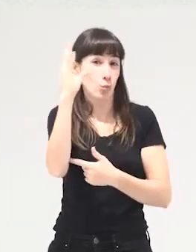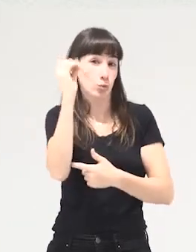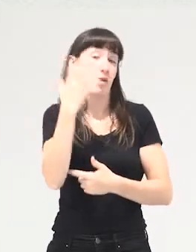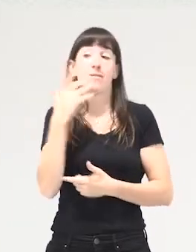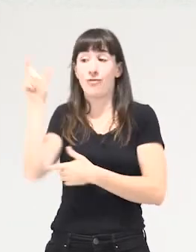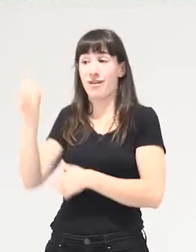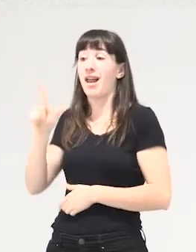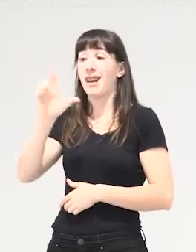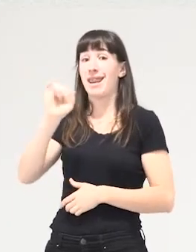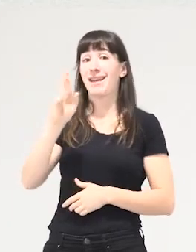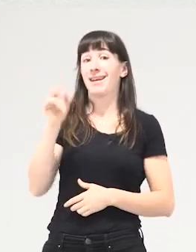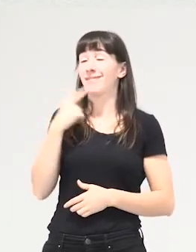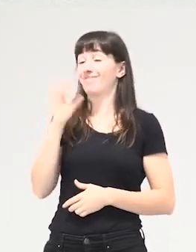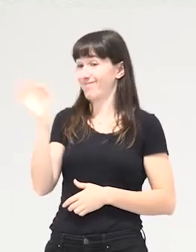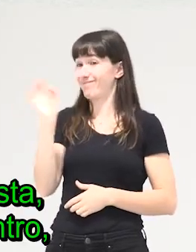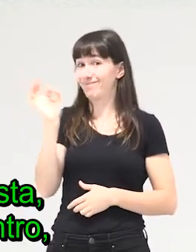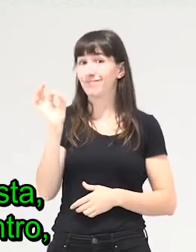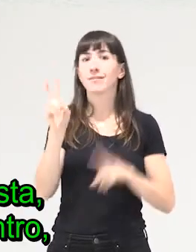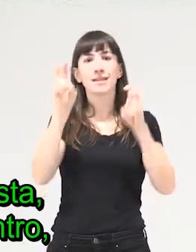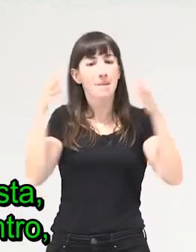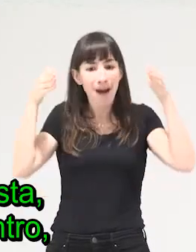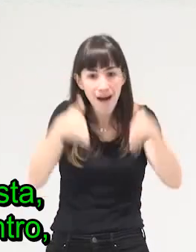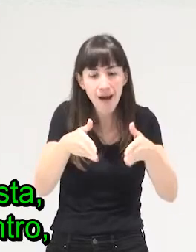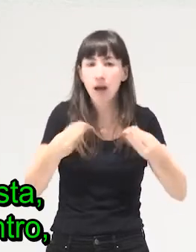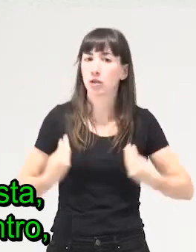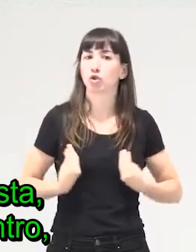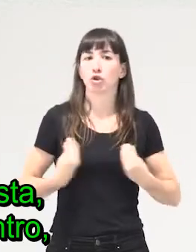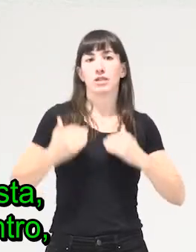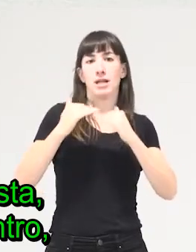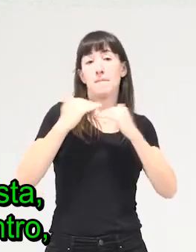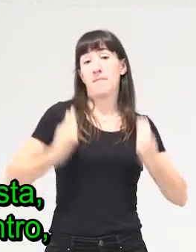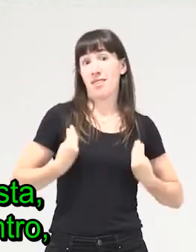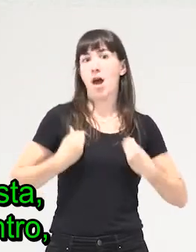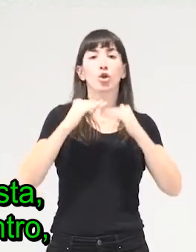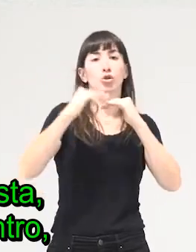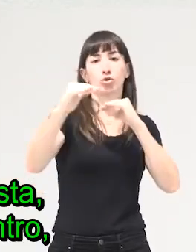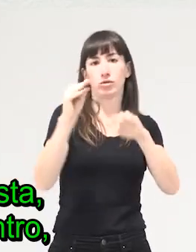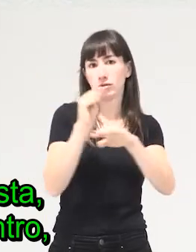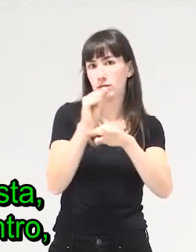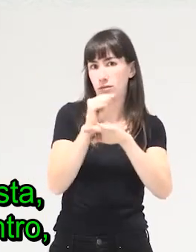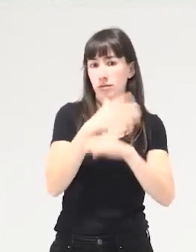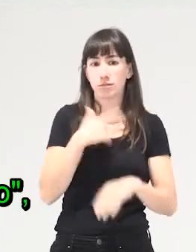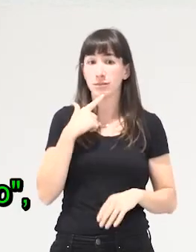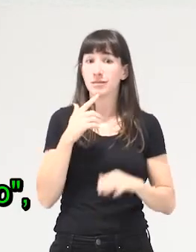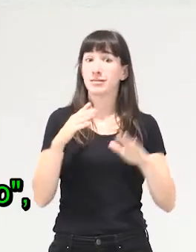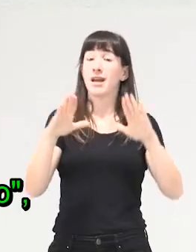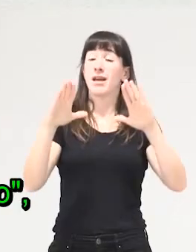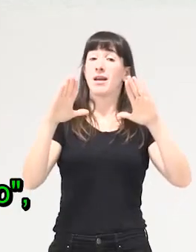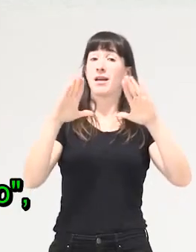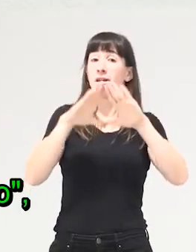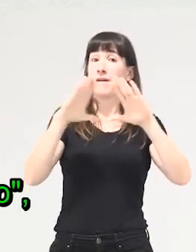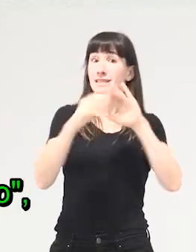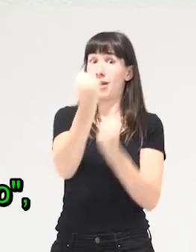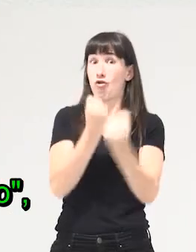centrado en torno a la idea de sostenibilidad de la vida. Entonces, cuando hablamos de economía feminista lo que decimos es eso de poner la vida en el centro, la sostenibilidad